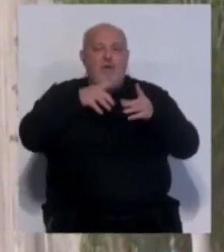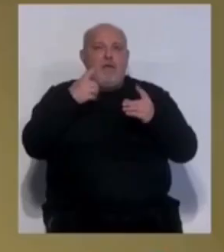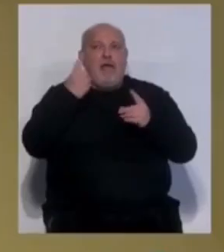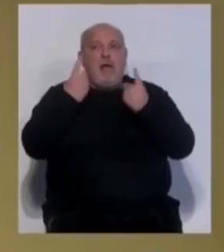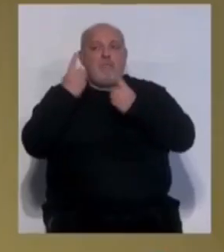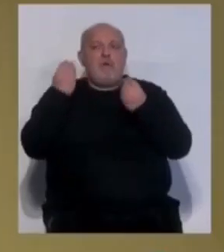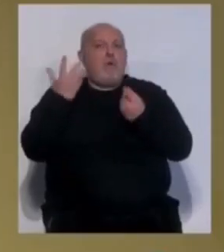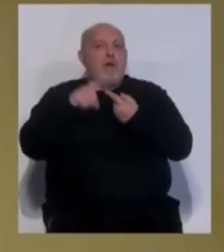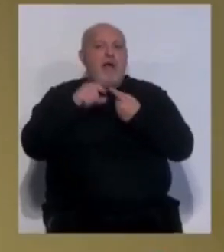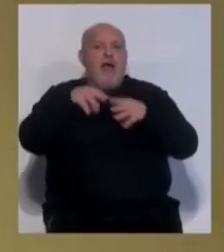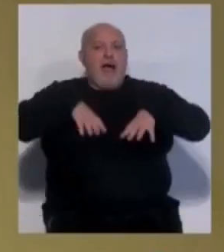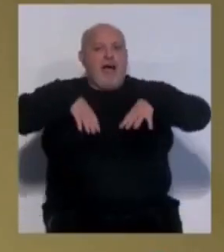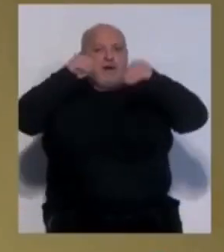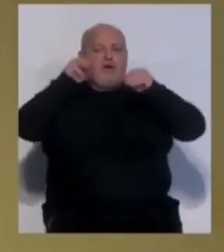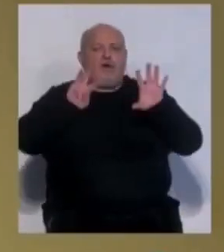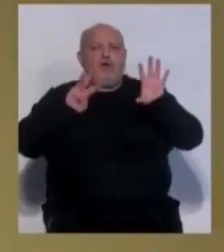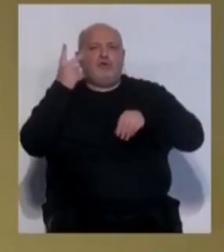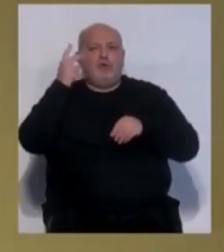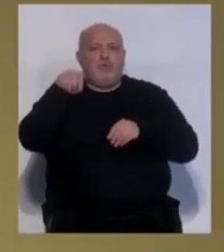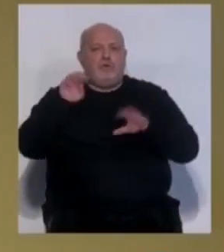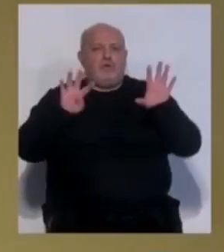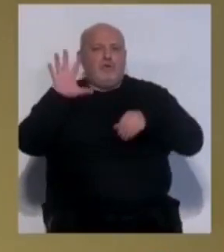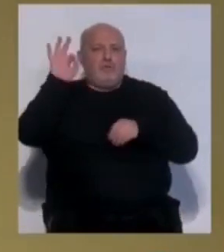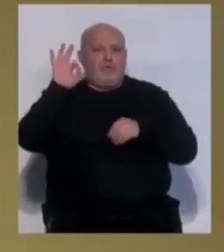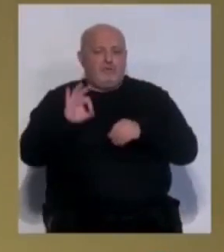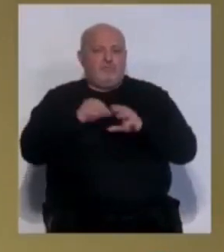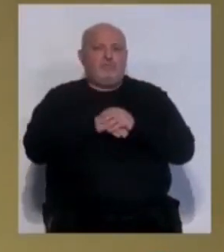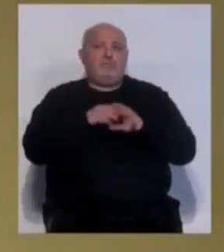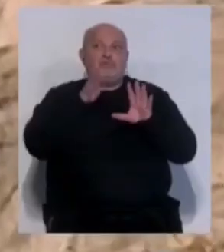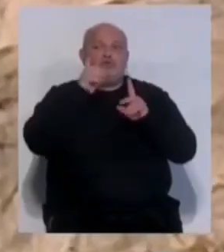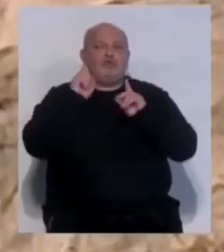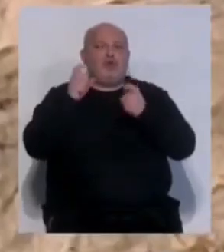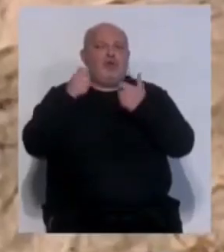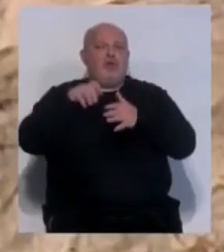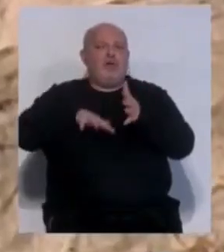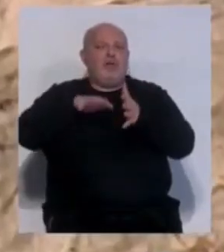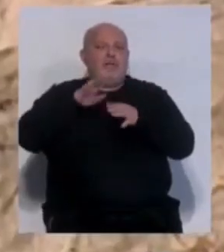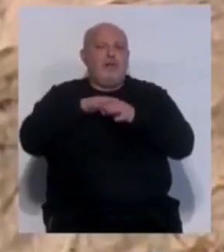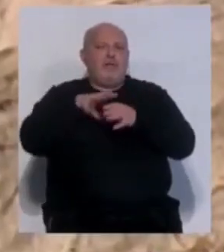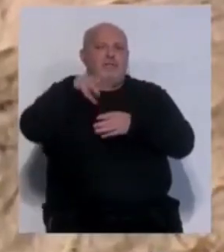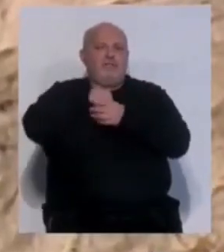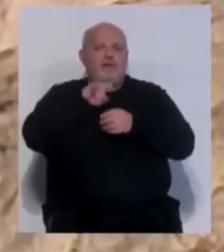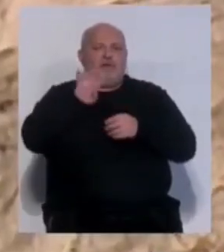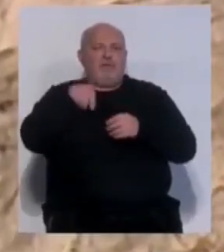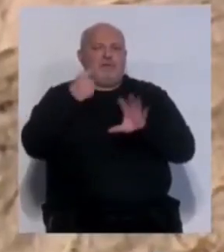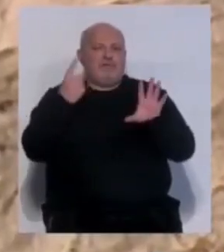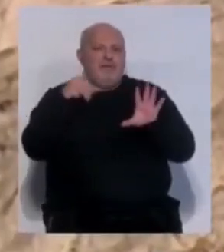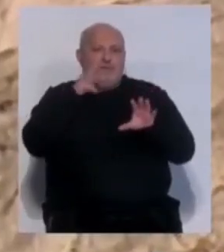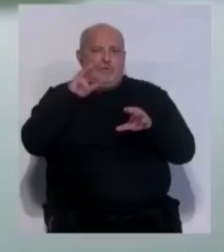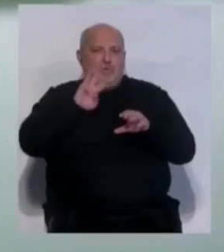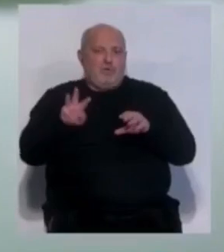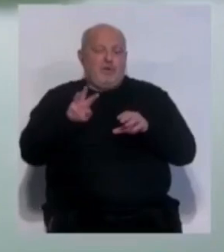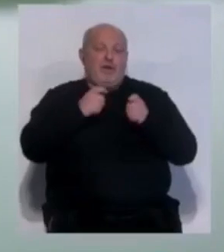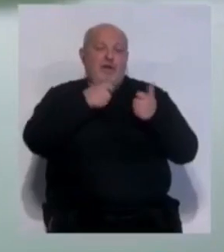mejor situación son el de Arcos, al 82,95%, pero que solo cuenta con capacidad para acumular 14,6 hectómetros